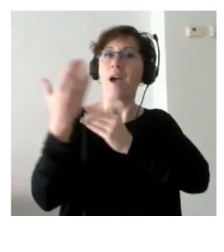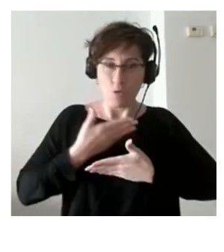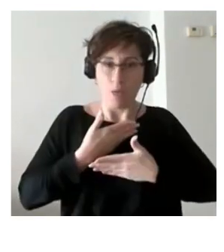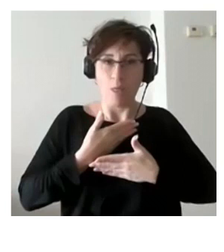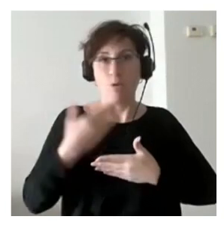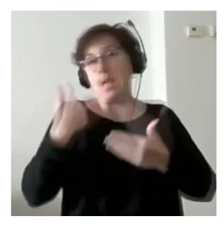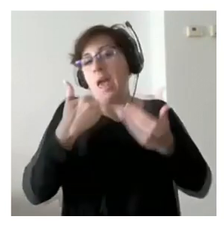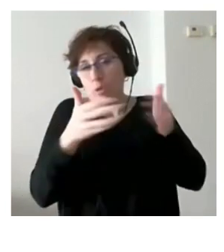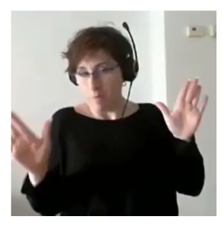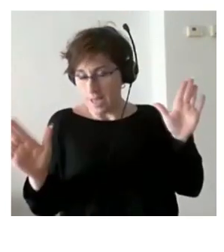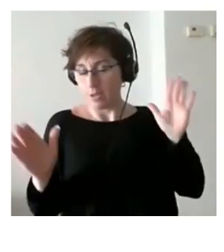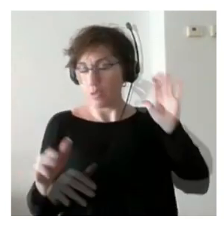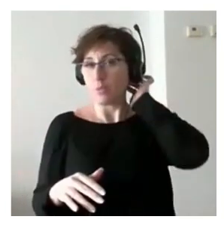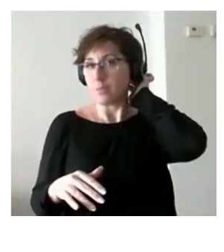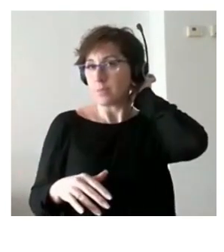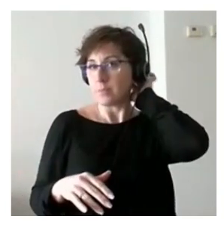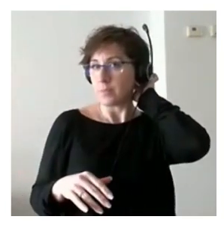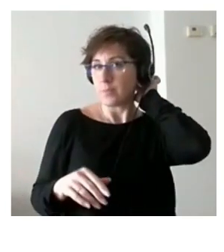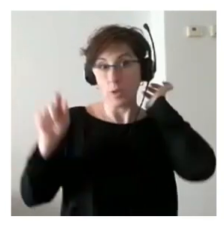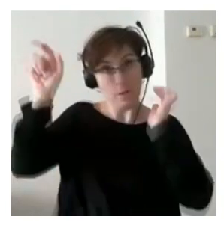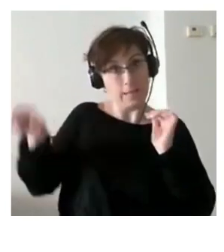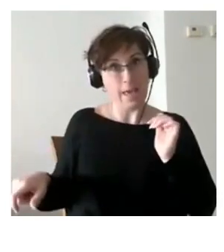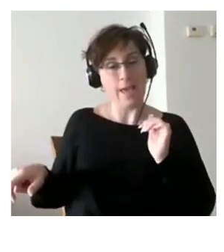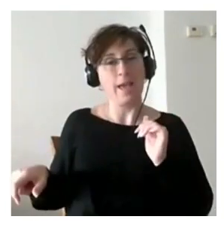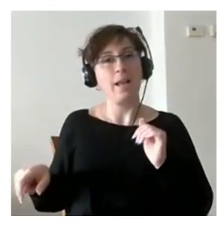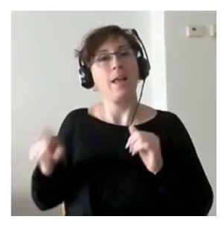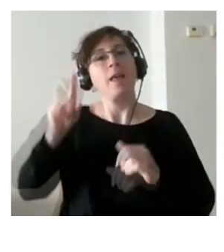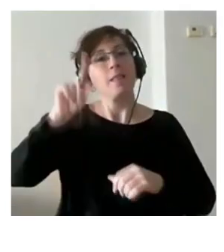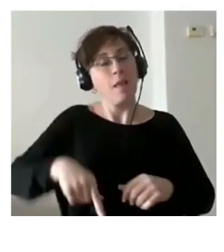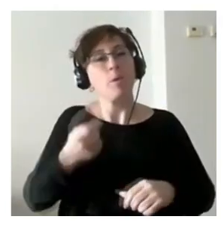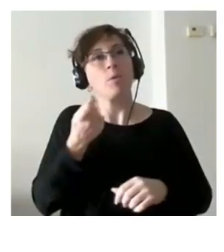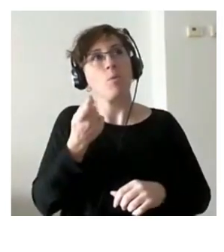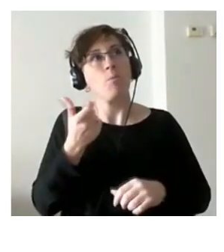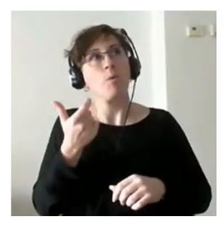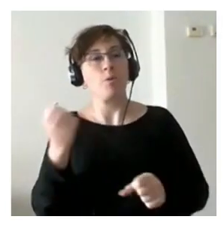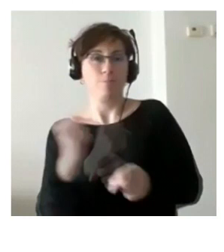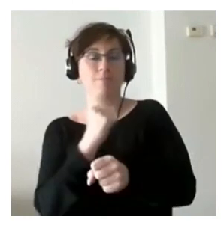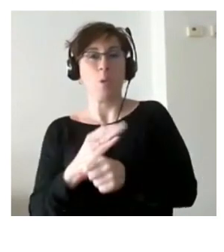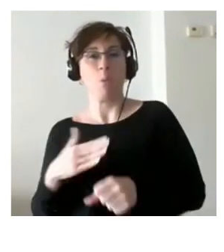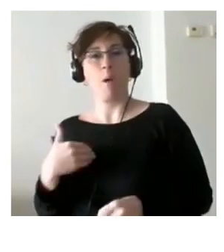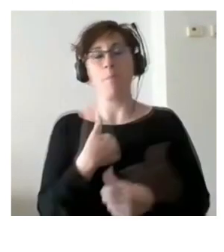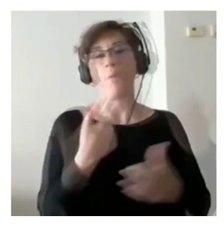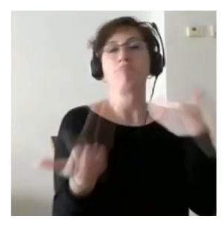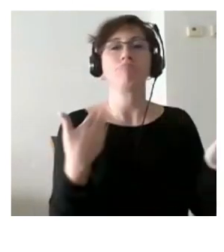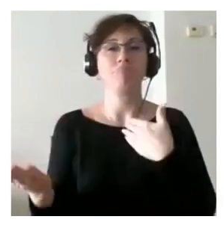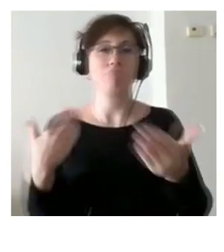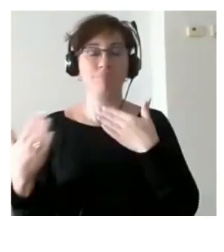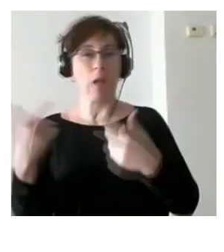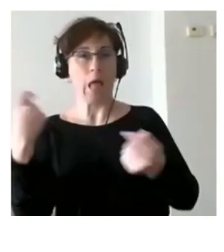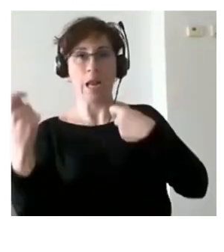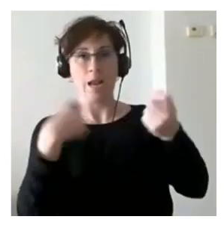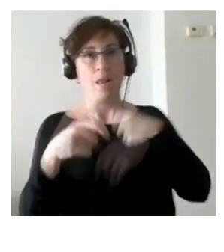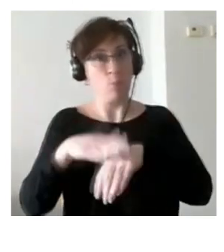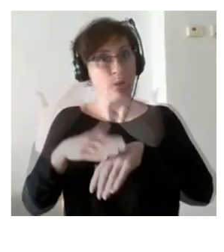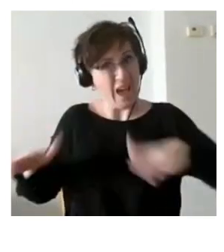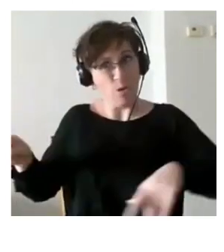ya hemos abierto en la que él también pues va a hacer de un poco de bueno de relaciones públicas porque él aunque sea discapacitado le